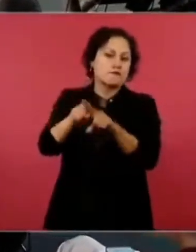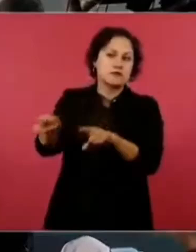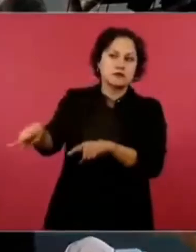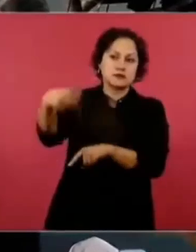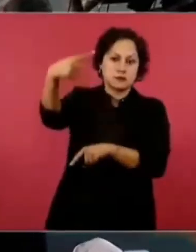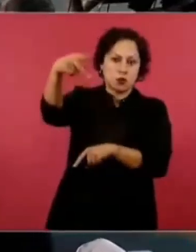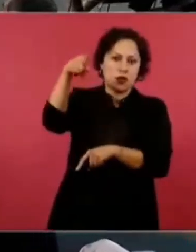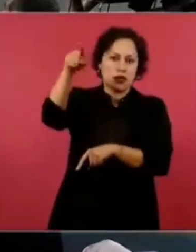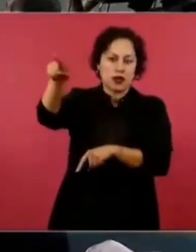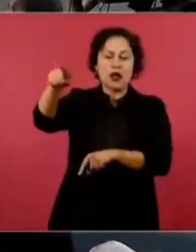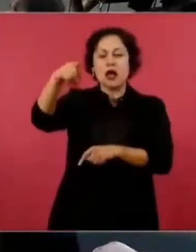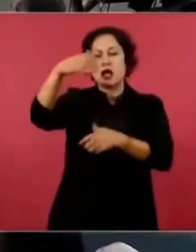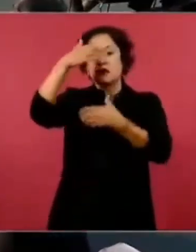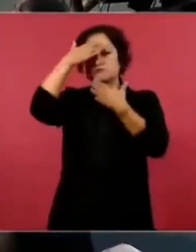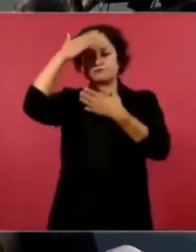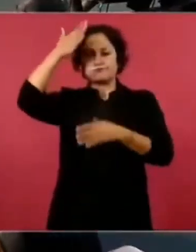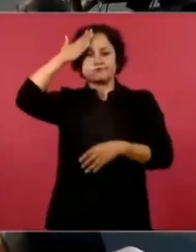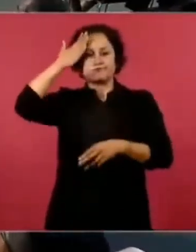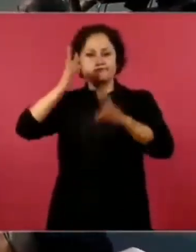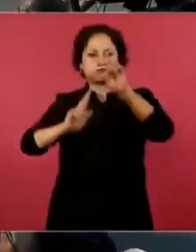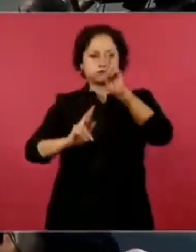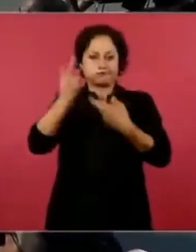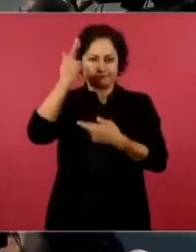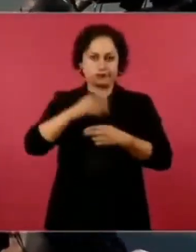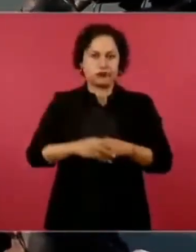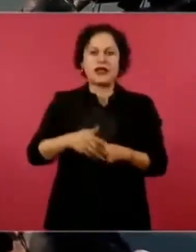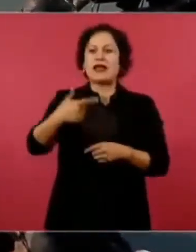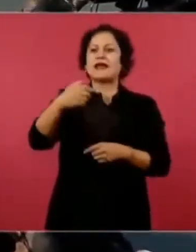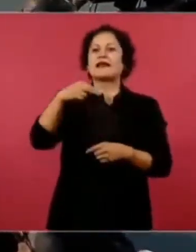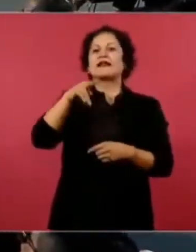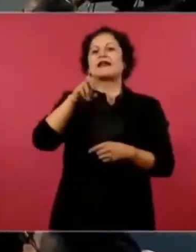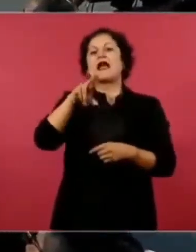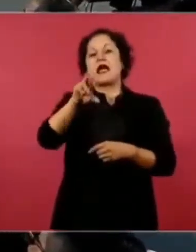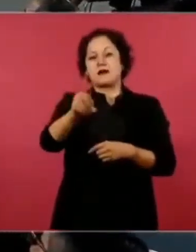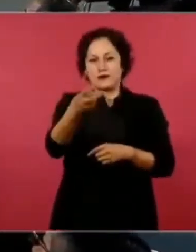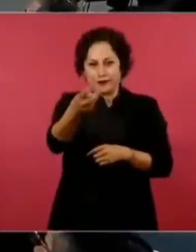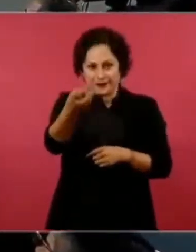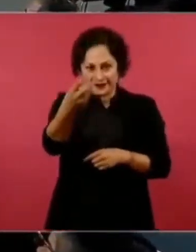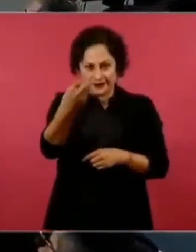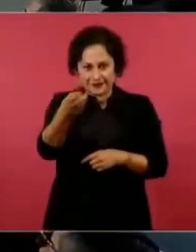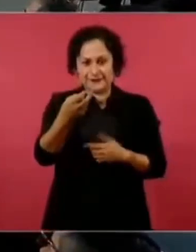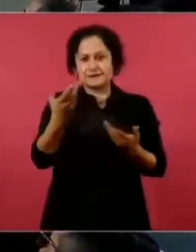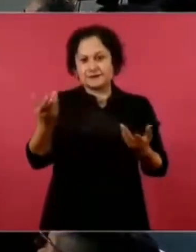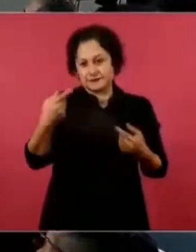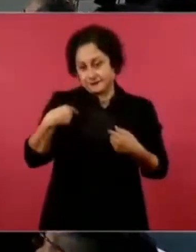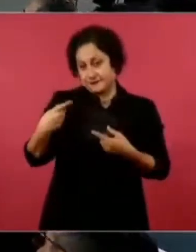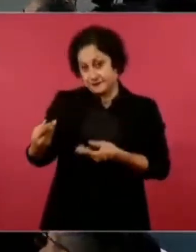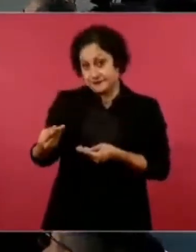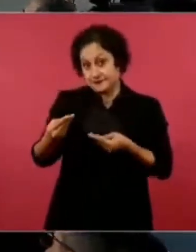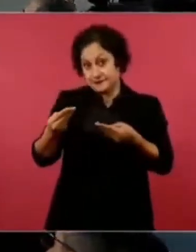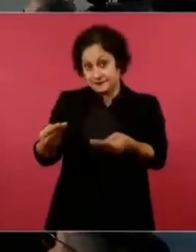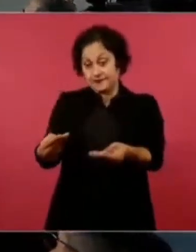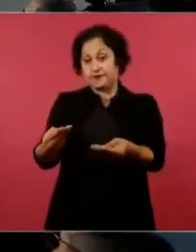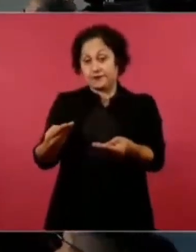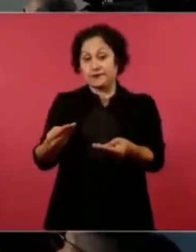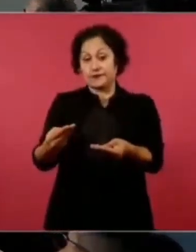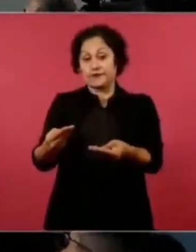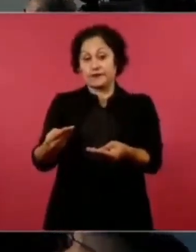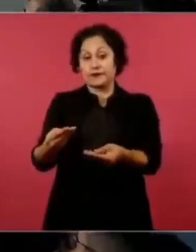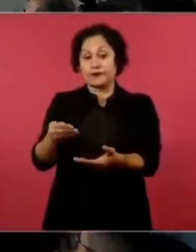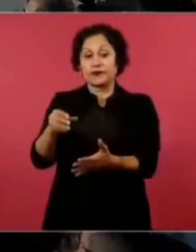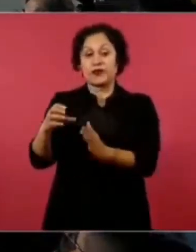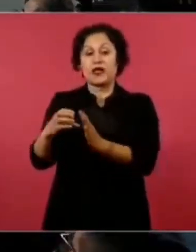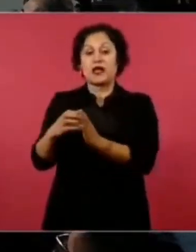guerrillero. Entonces, se la dejo de Genaro, de Genaro exactamente, de hecho se la voy a dejar y le voy a dejar la carta que le